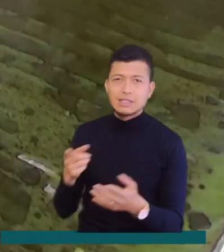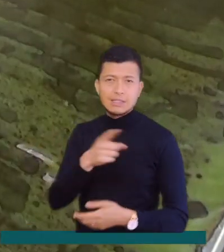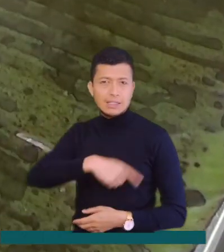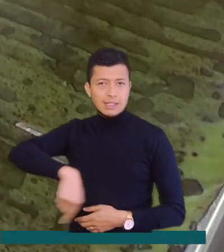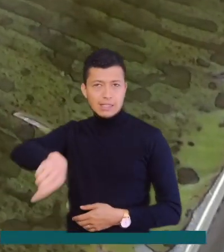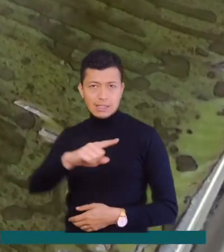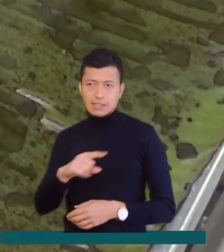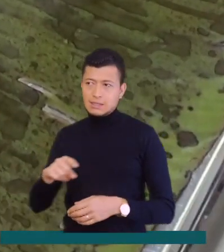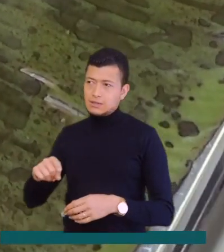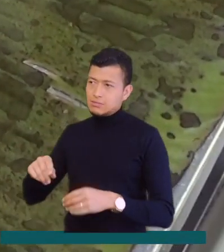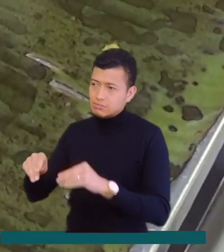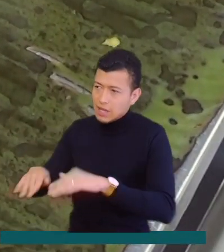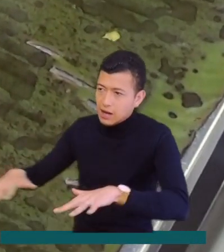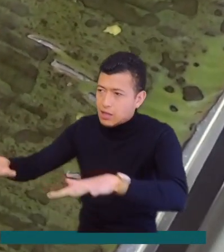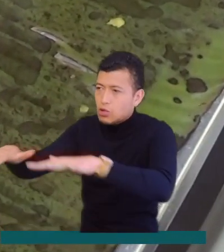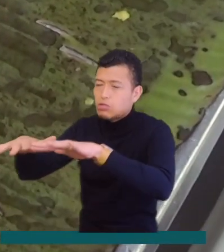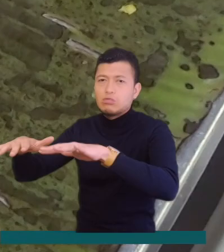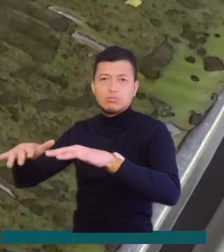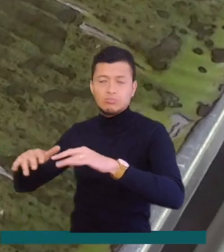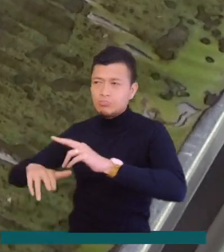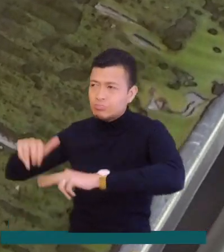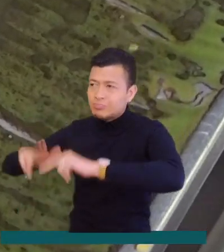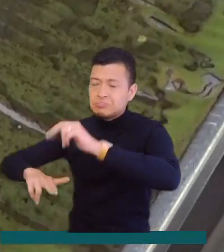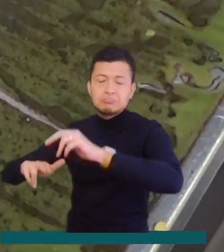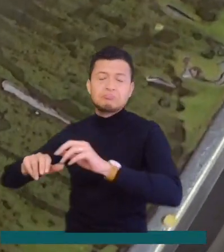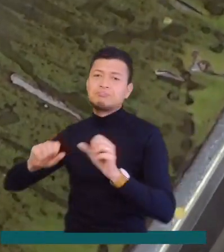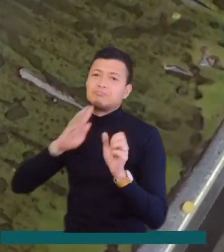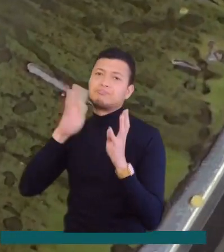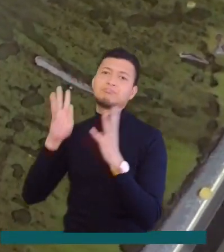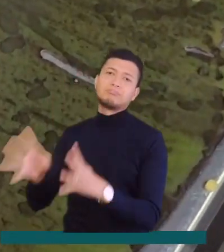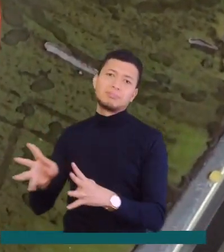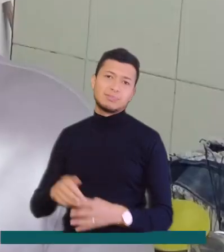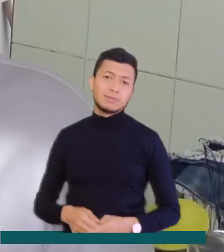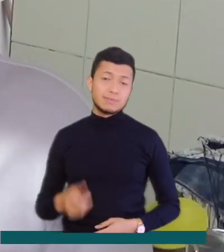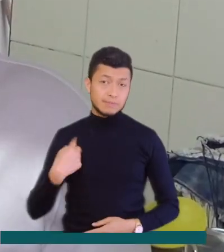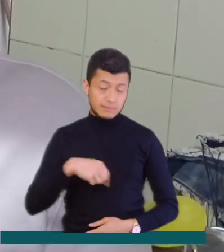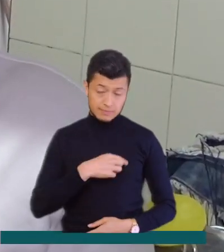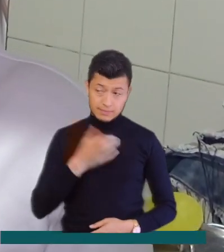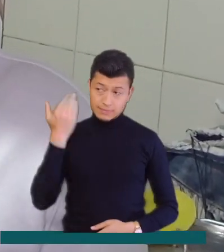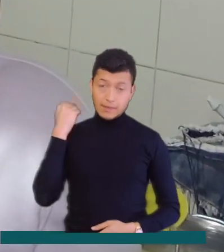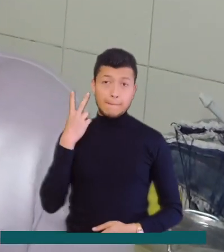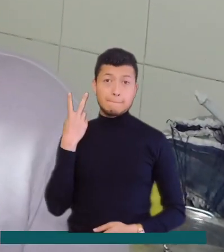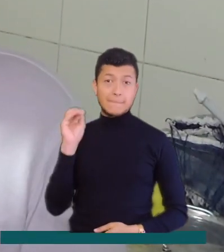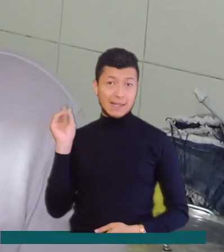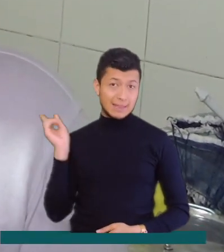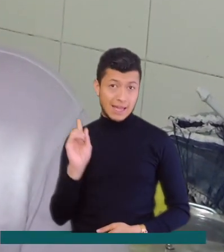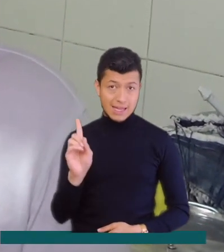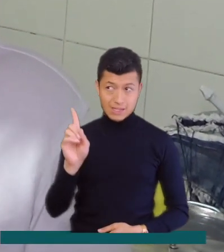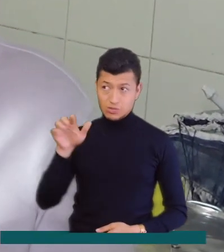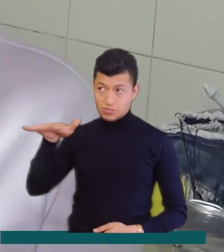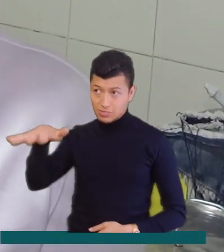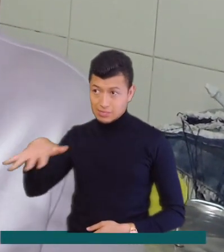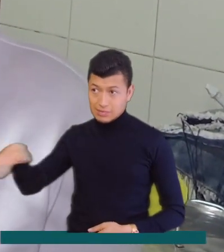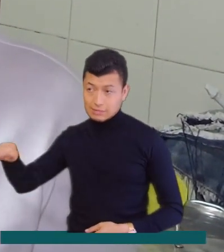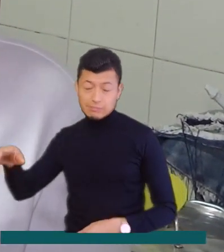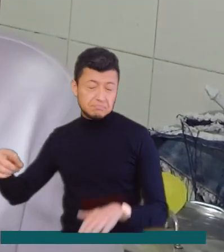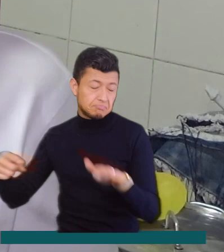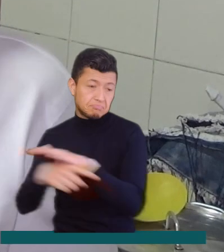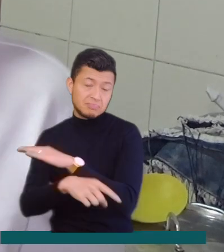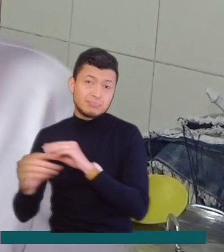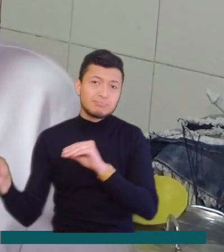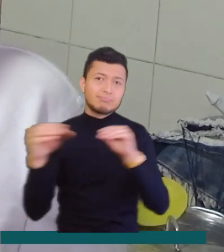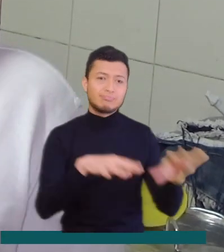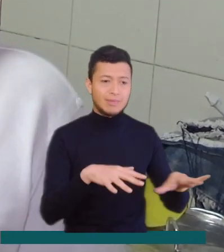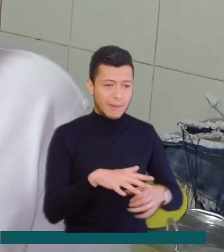construido en ese territorio. Nosotros salimos hace 20 años de Milán, llegamos acá al barrio donde